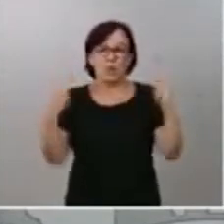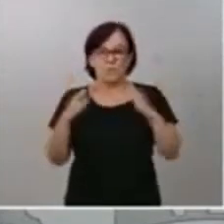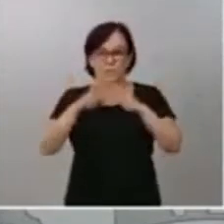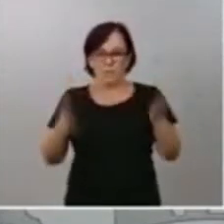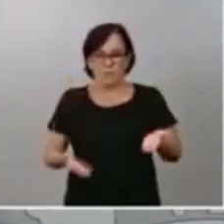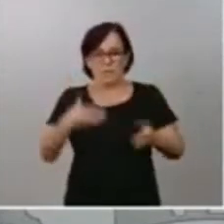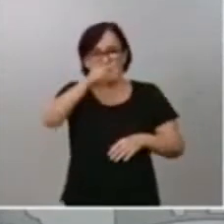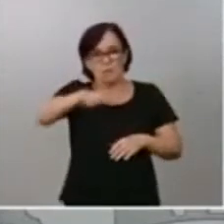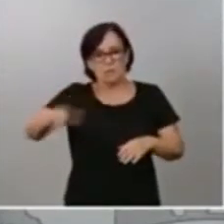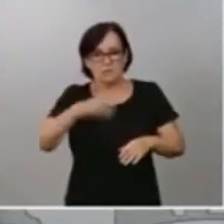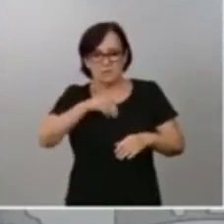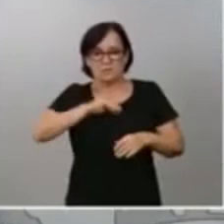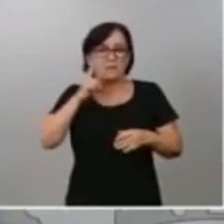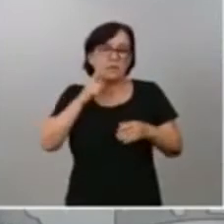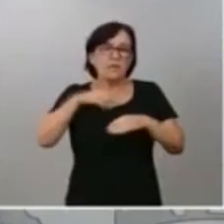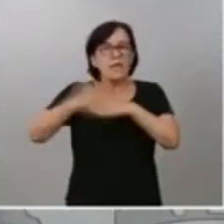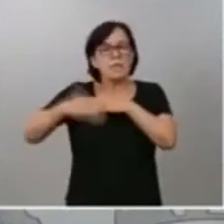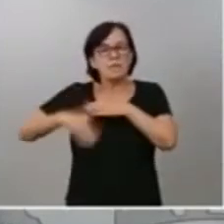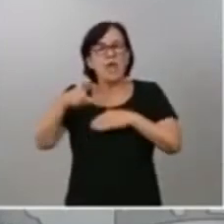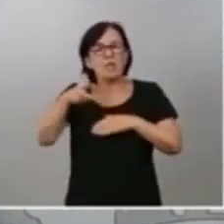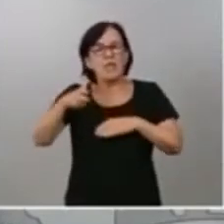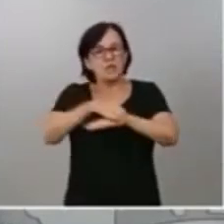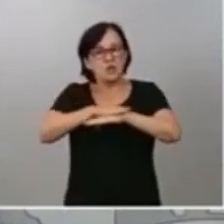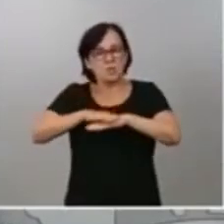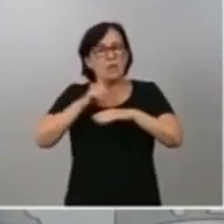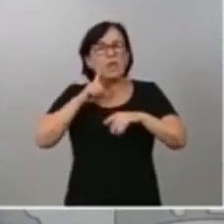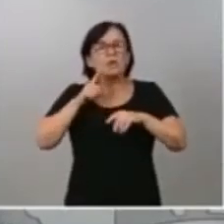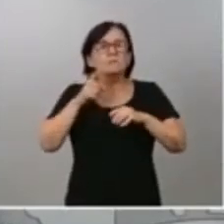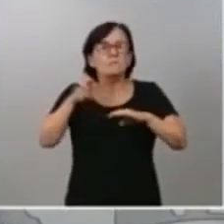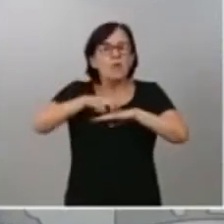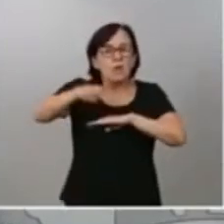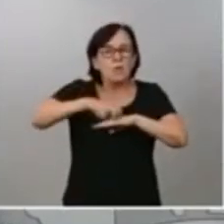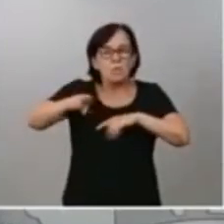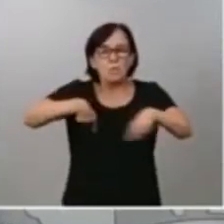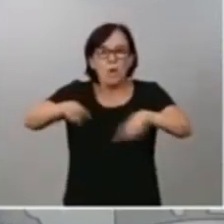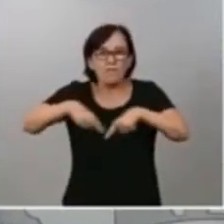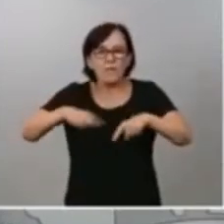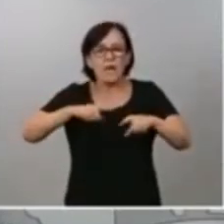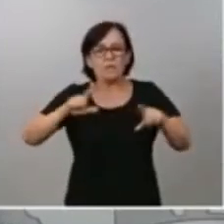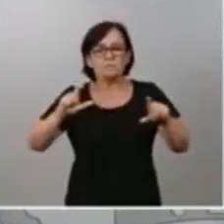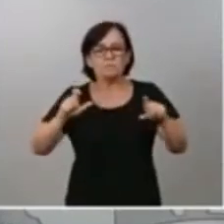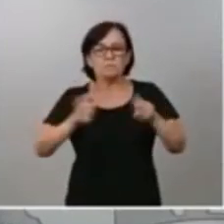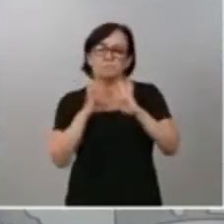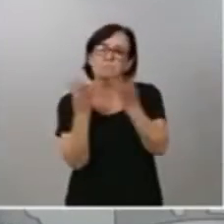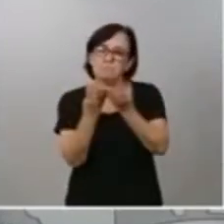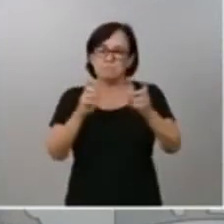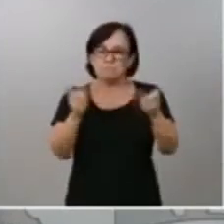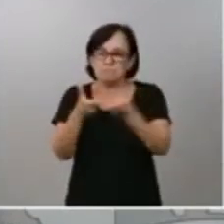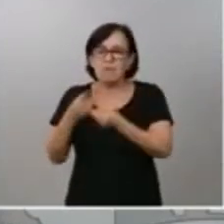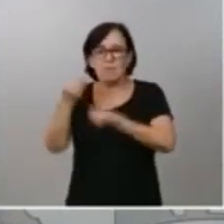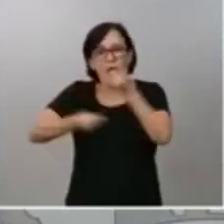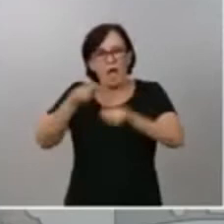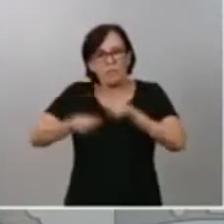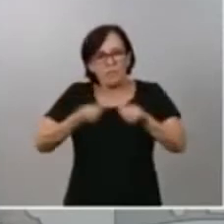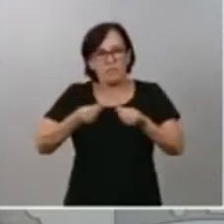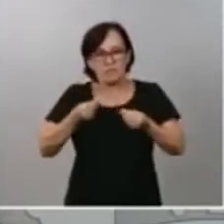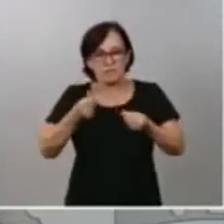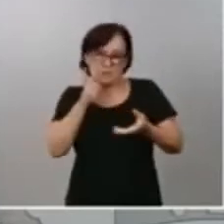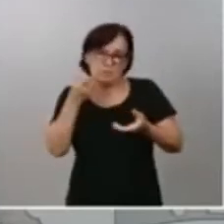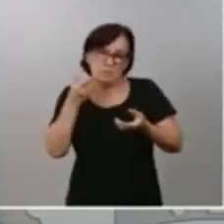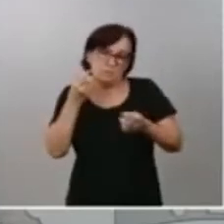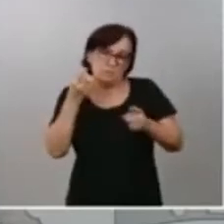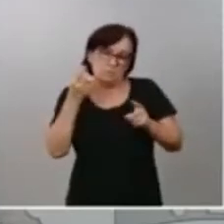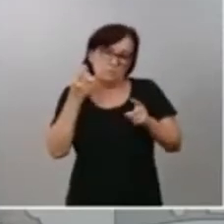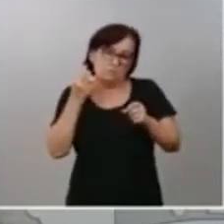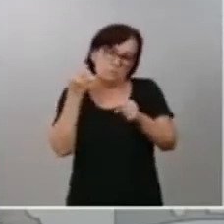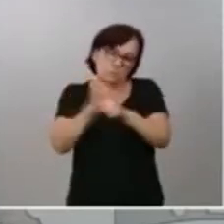derechos fundamentales como es el de la movilidad y el de reunión para hacer frente a la pandemia. Nuestro objetivo